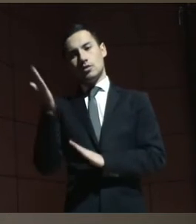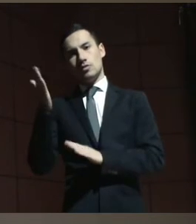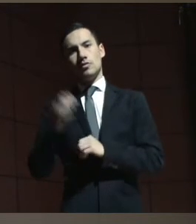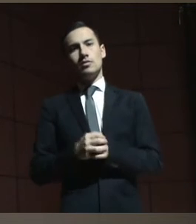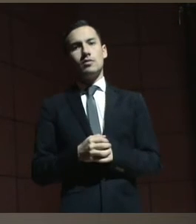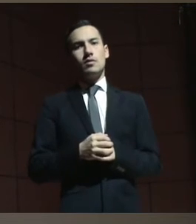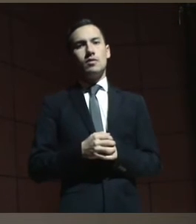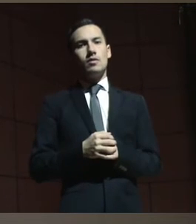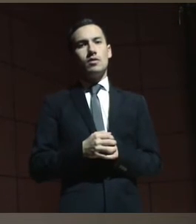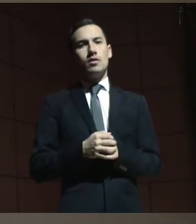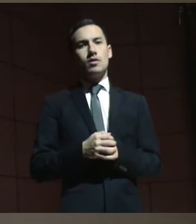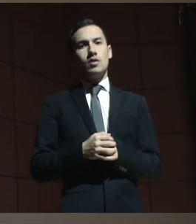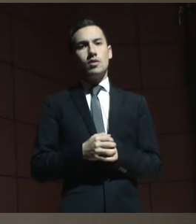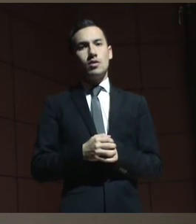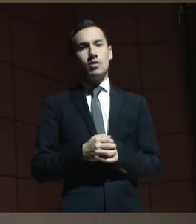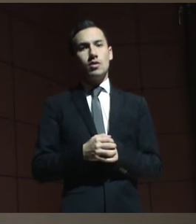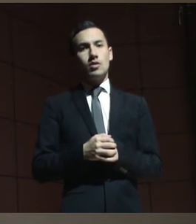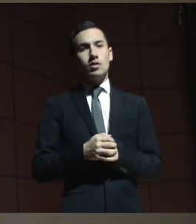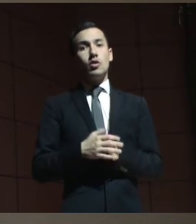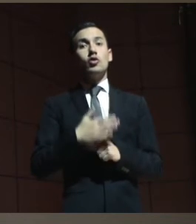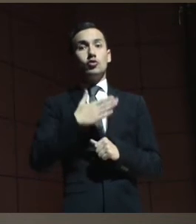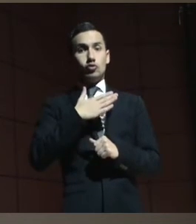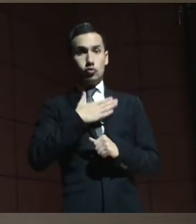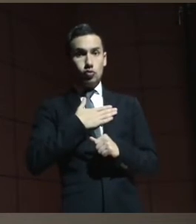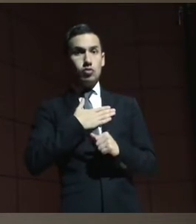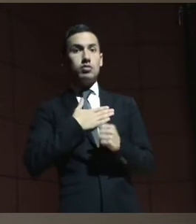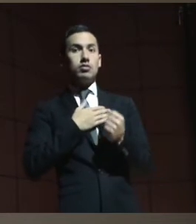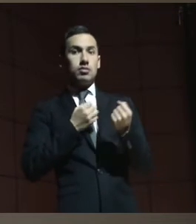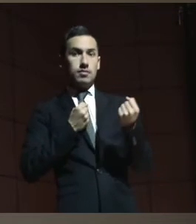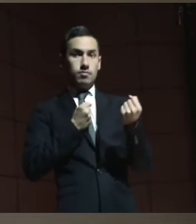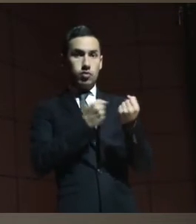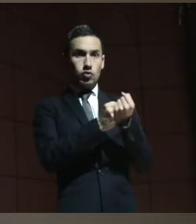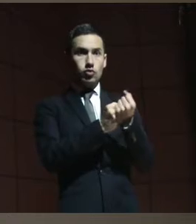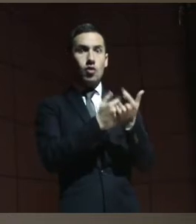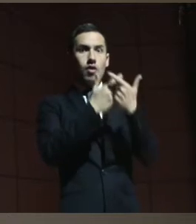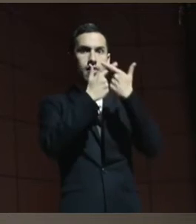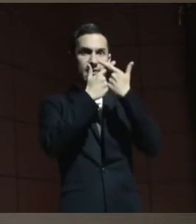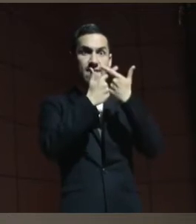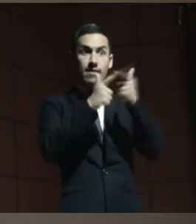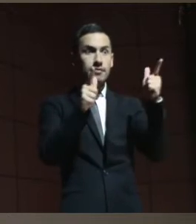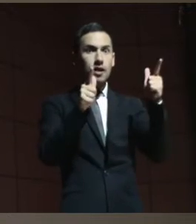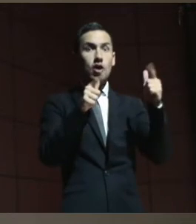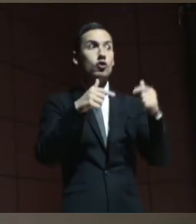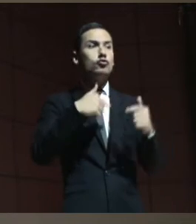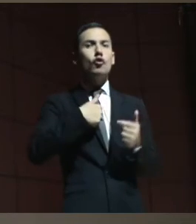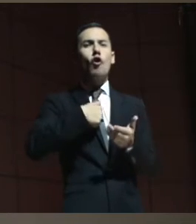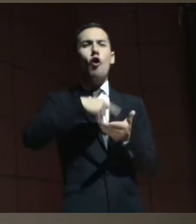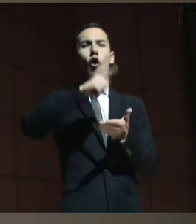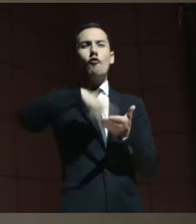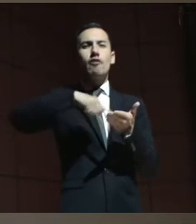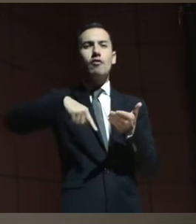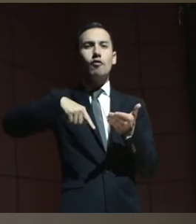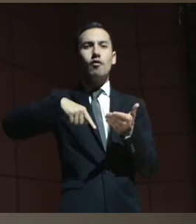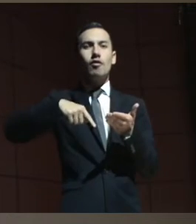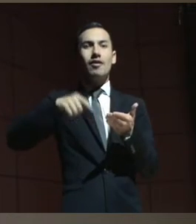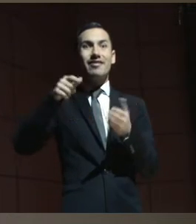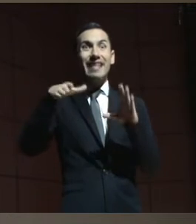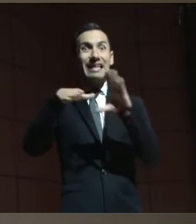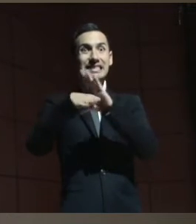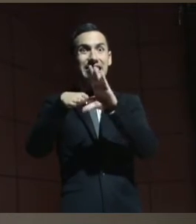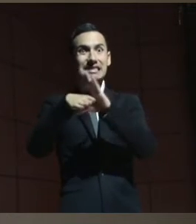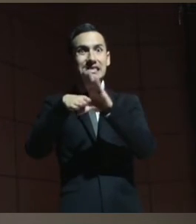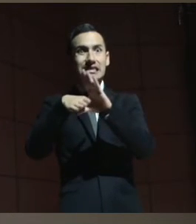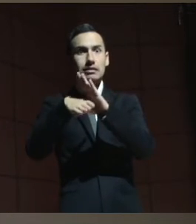fui cómplice de su libertad. Y salí, nos contraté un taxi